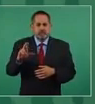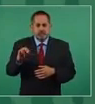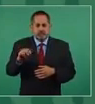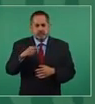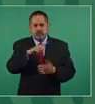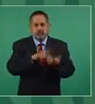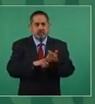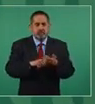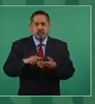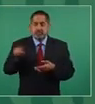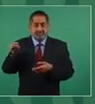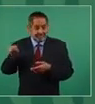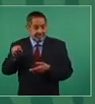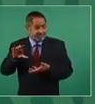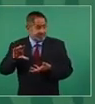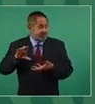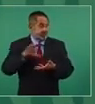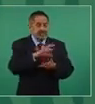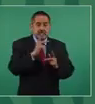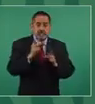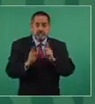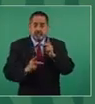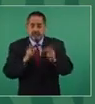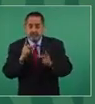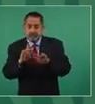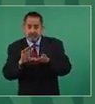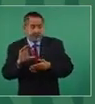recibió un crédito